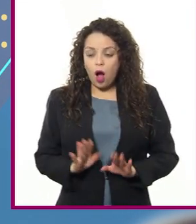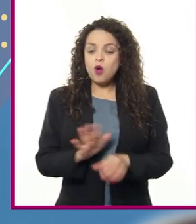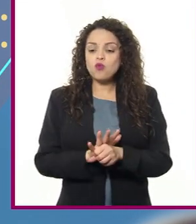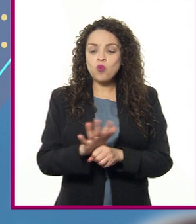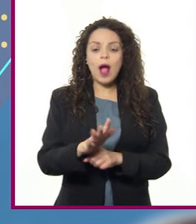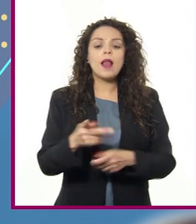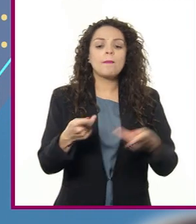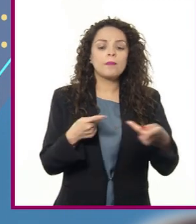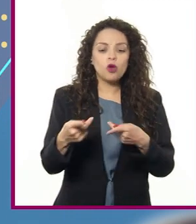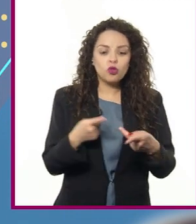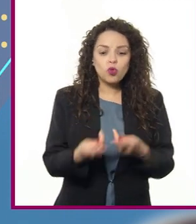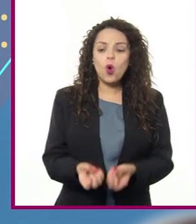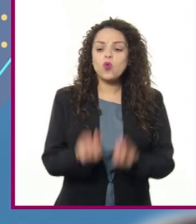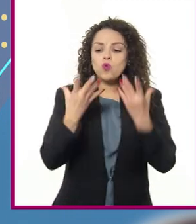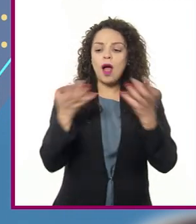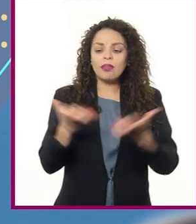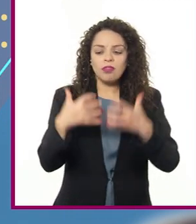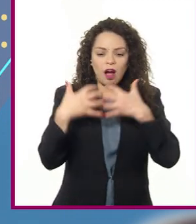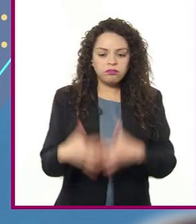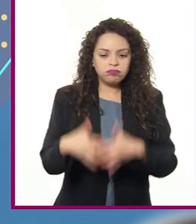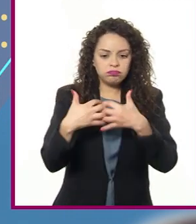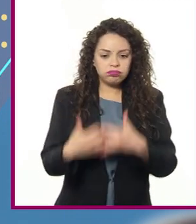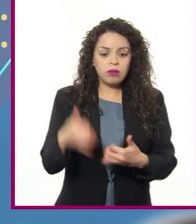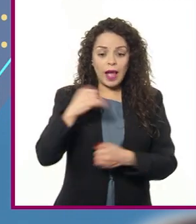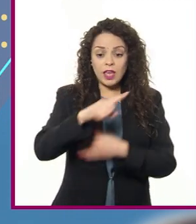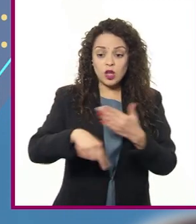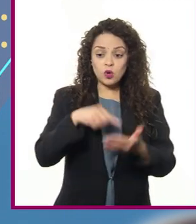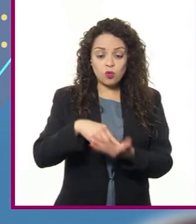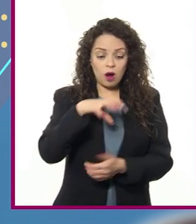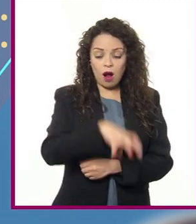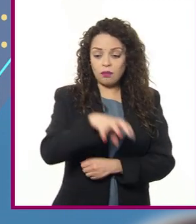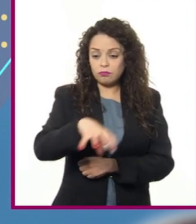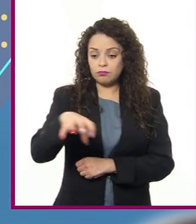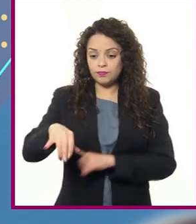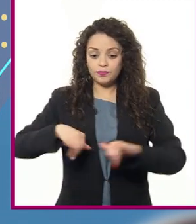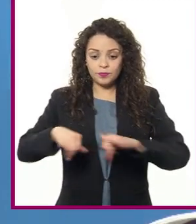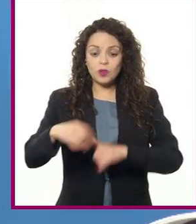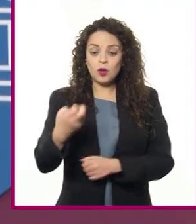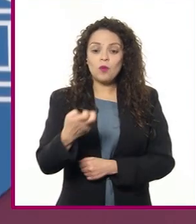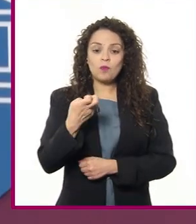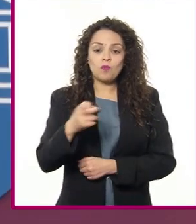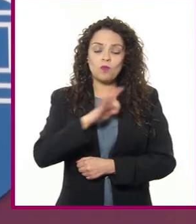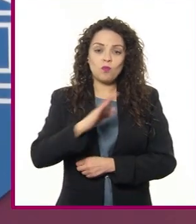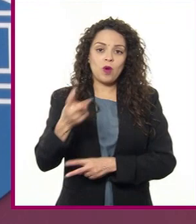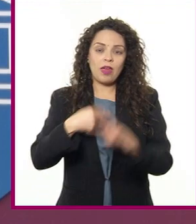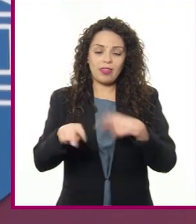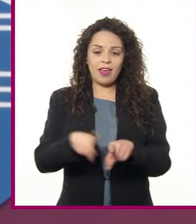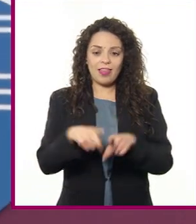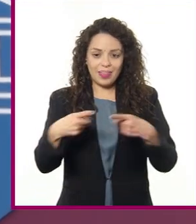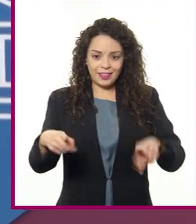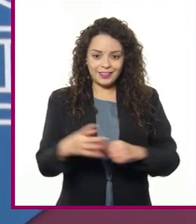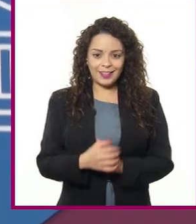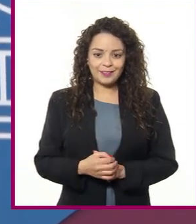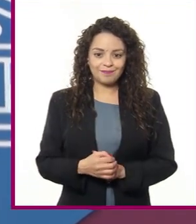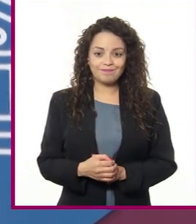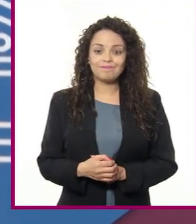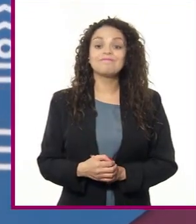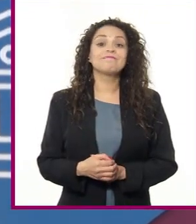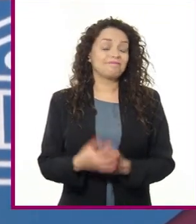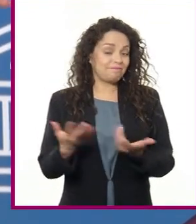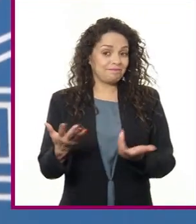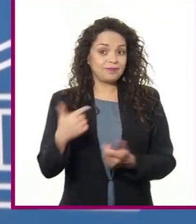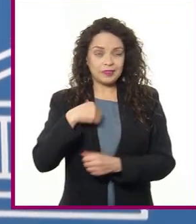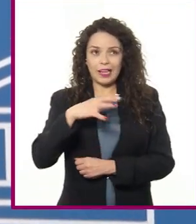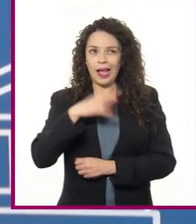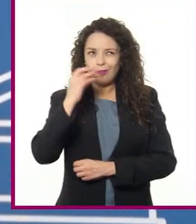su volumen de producción y las condiciones geográficas que favorecen su desarrollo. Tengo muchas inquietudes